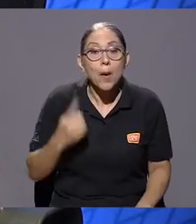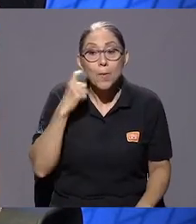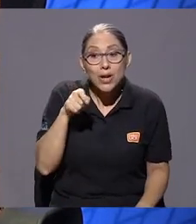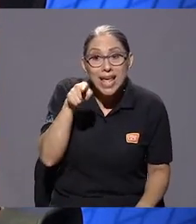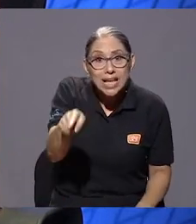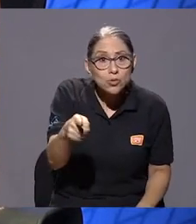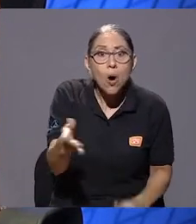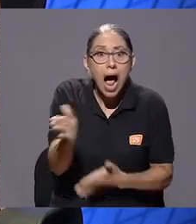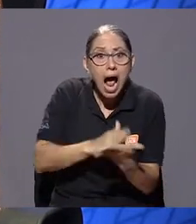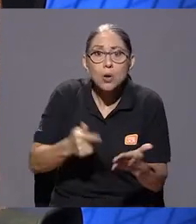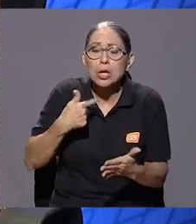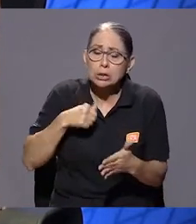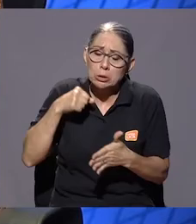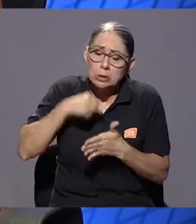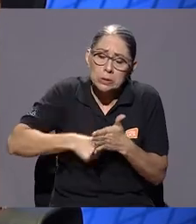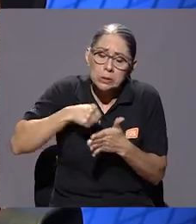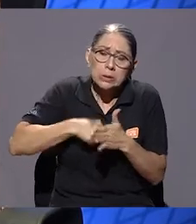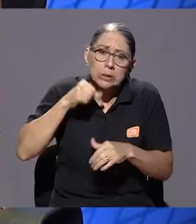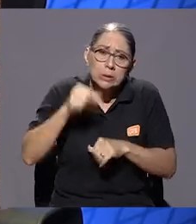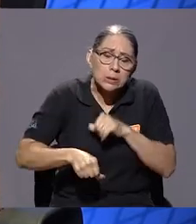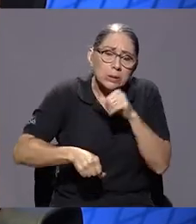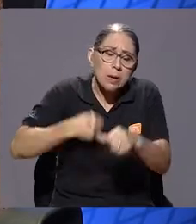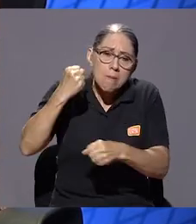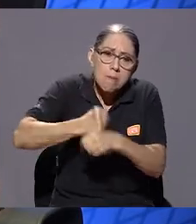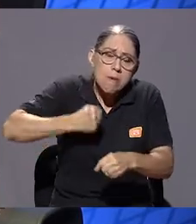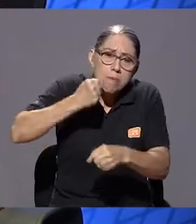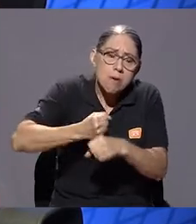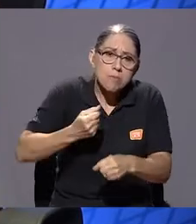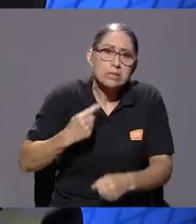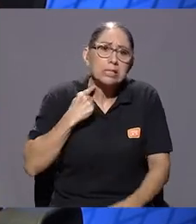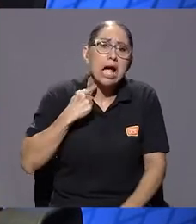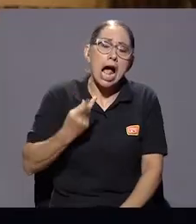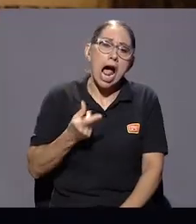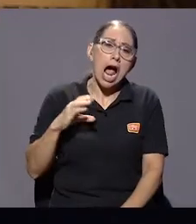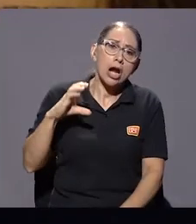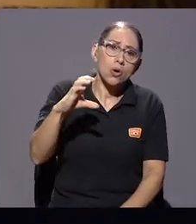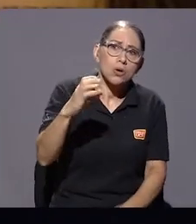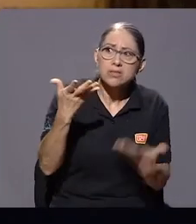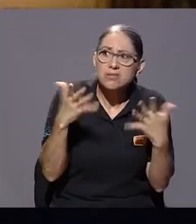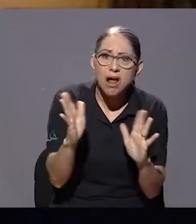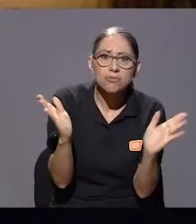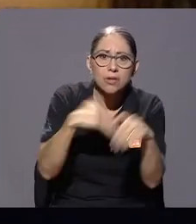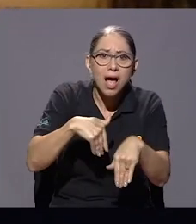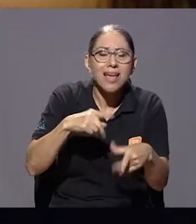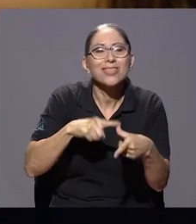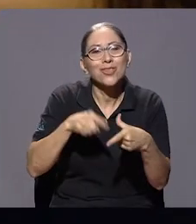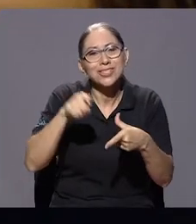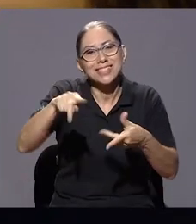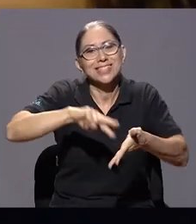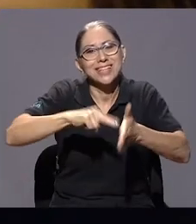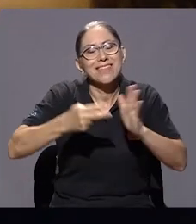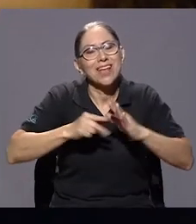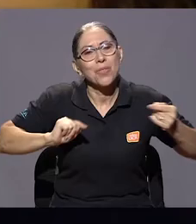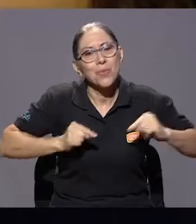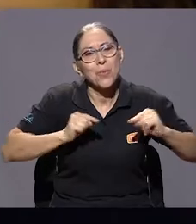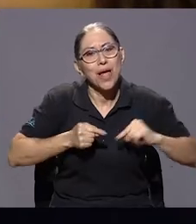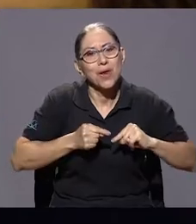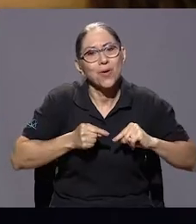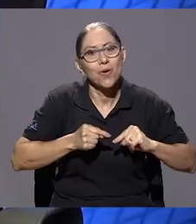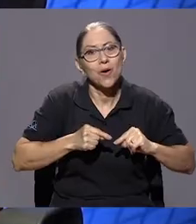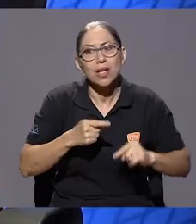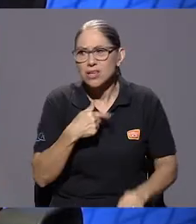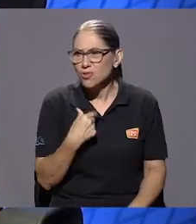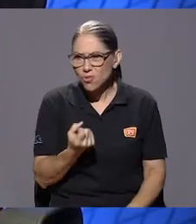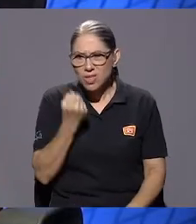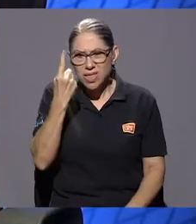muchísimo tiempo, muchísimo esfuerzo, mucho dinero, y de un momento a otro lo perdí. Entonces, no entiendo por qué es que a veces estoy muy enojado, y por qué